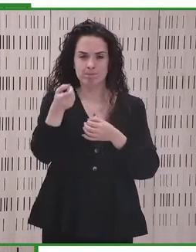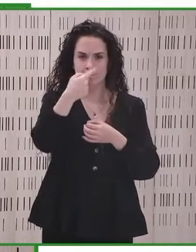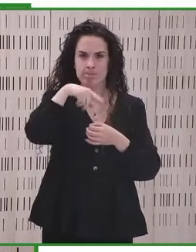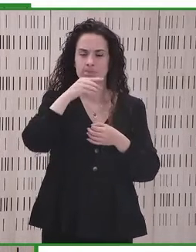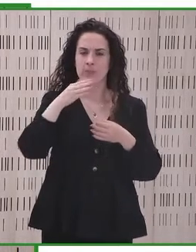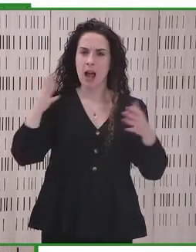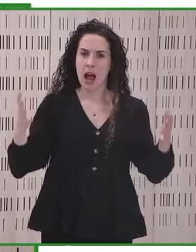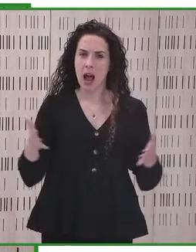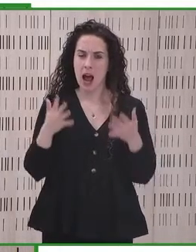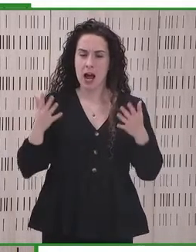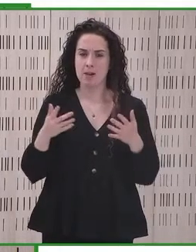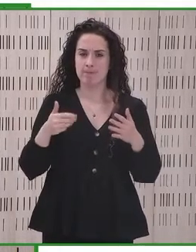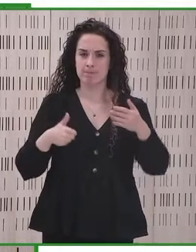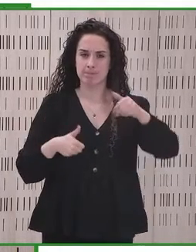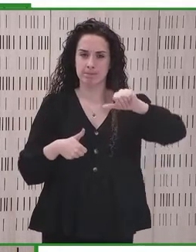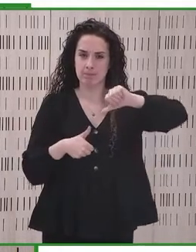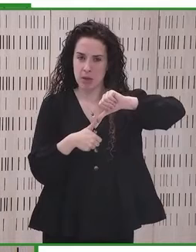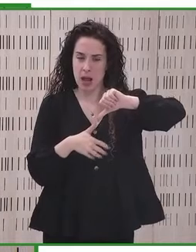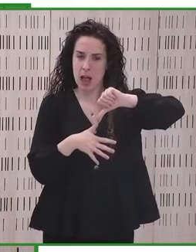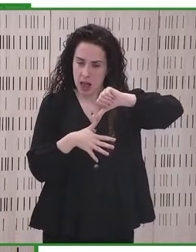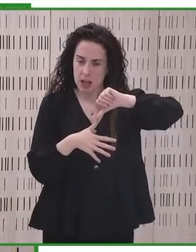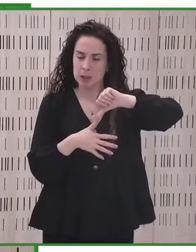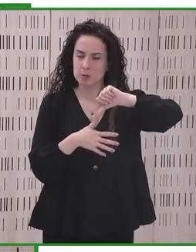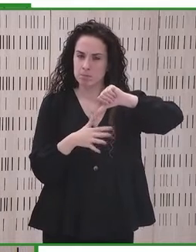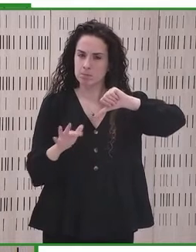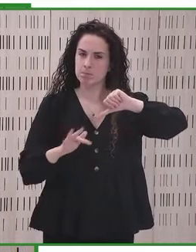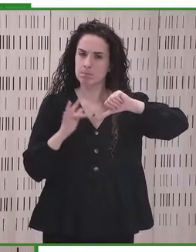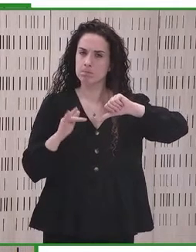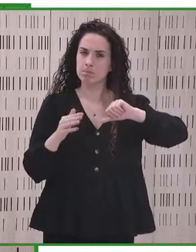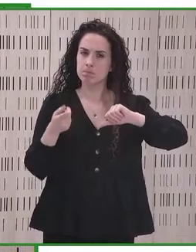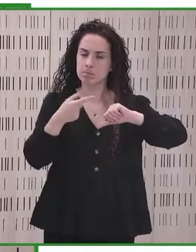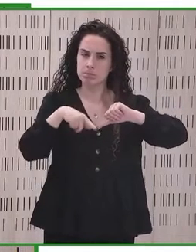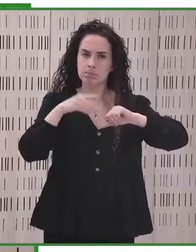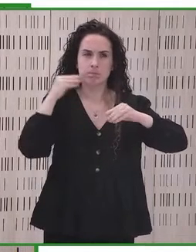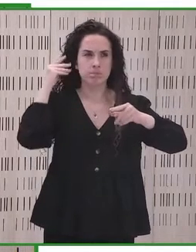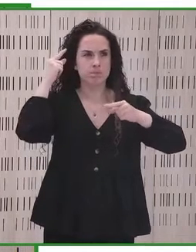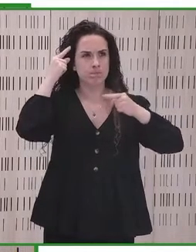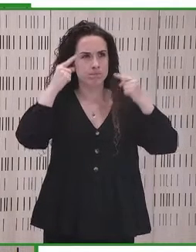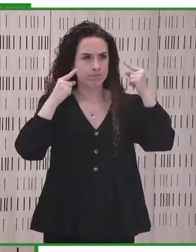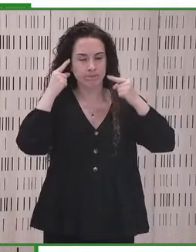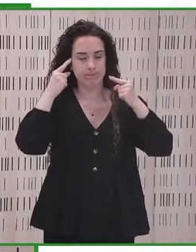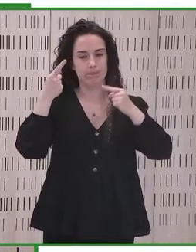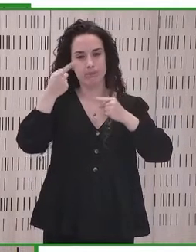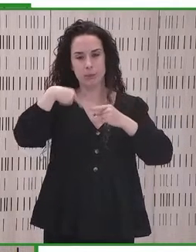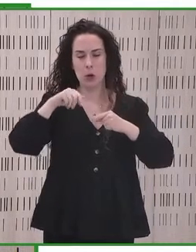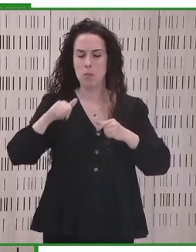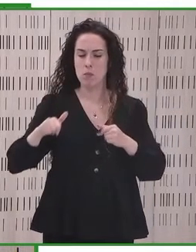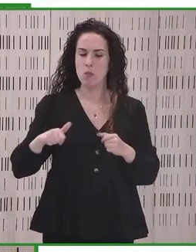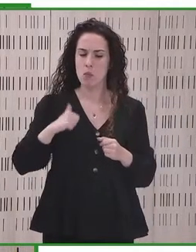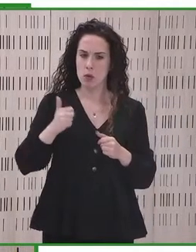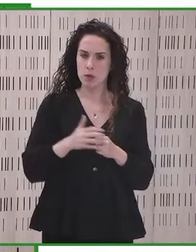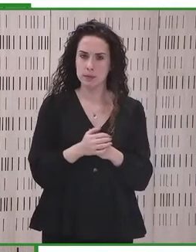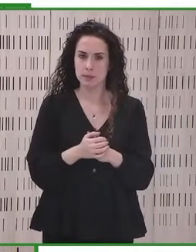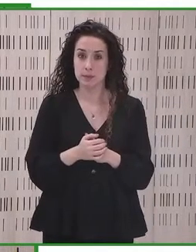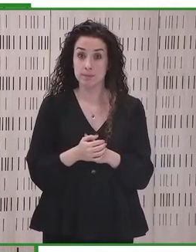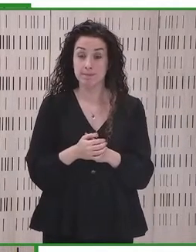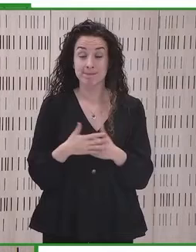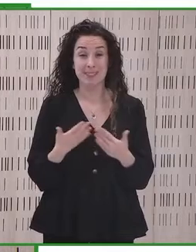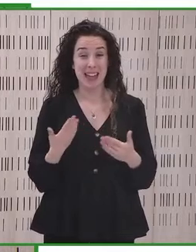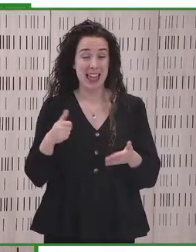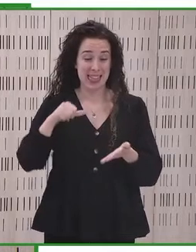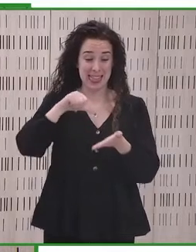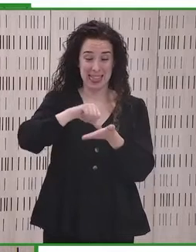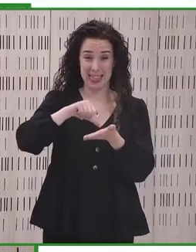a la comunidad iberoamericana a que tome en consideración esta posibilidad. Pero ese